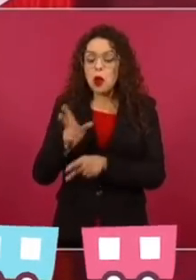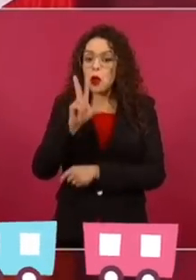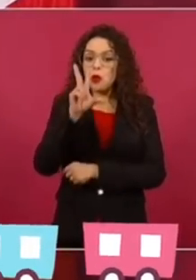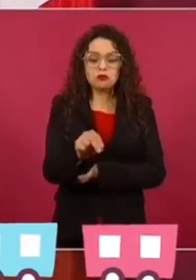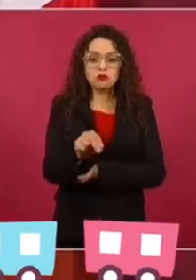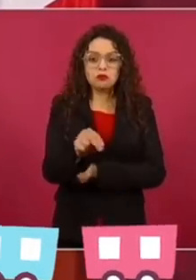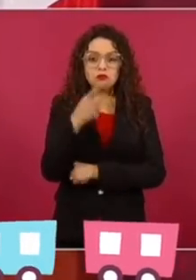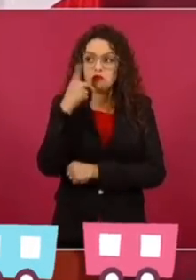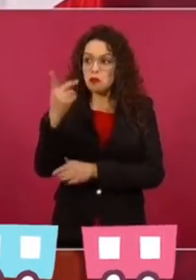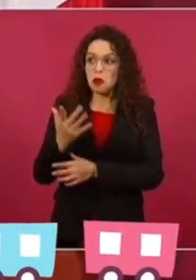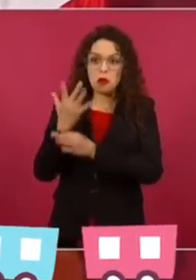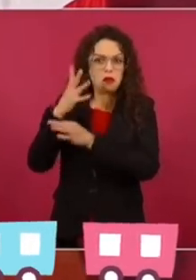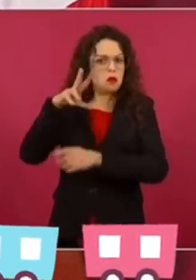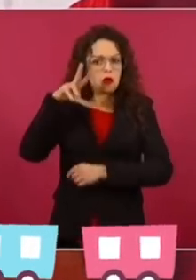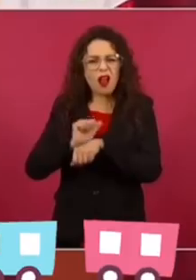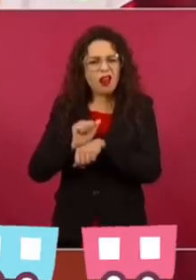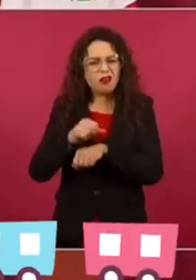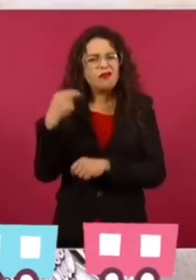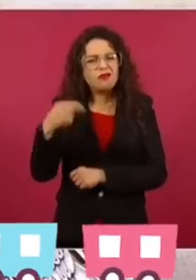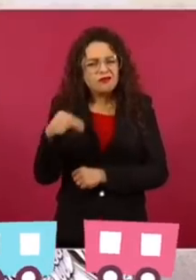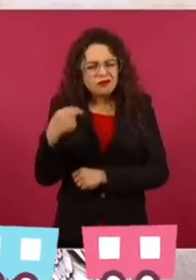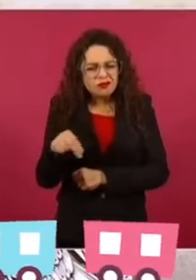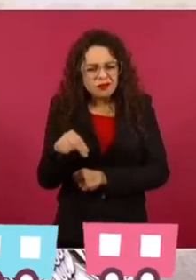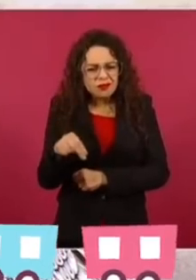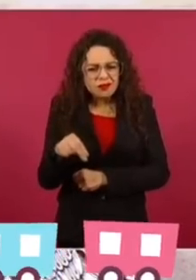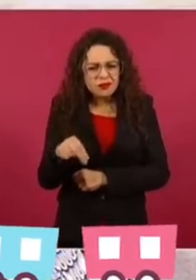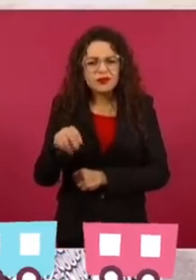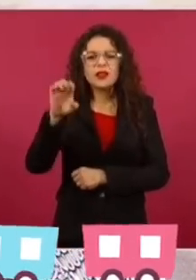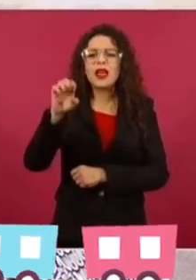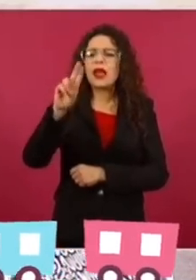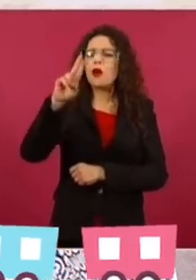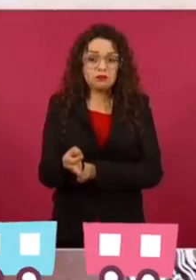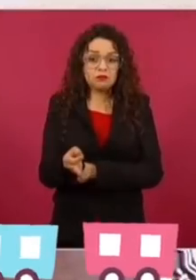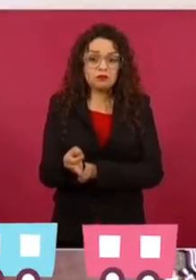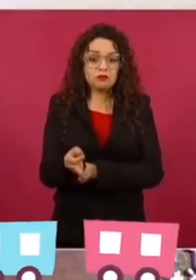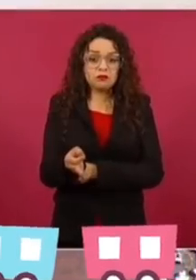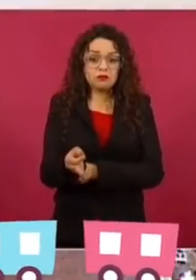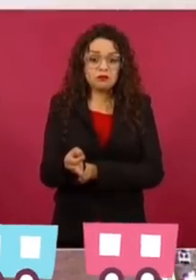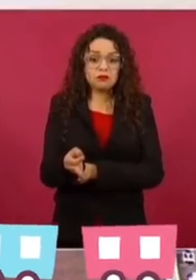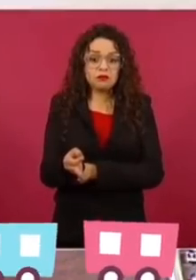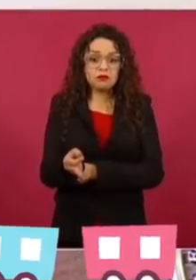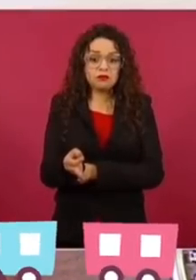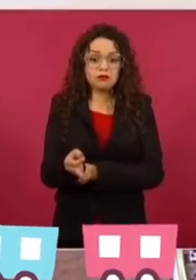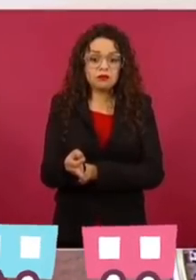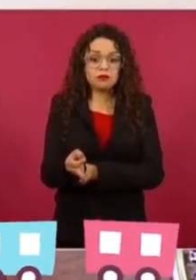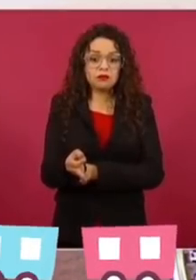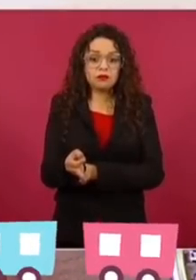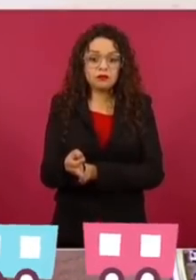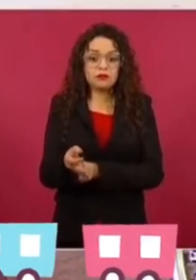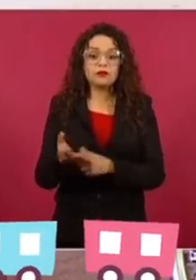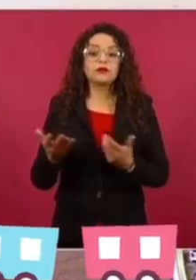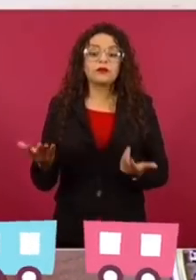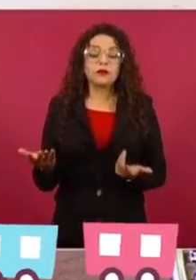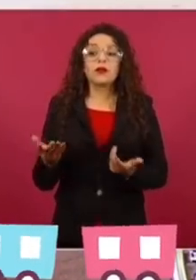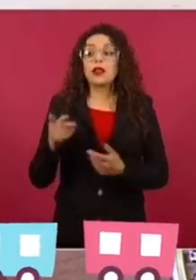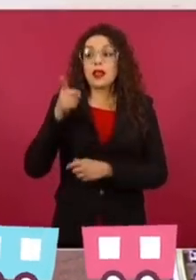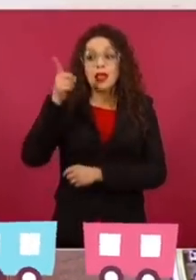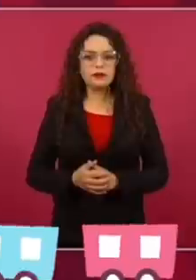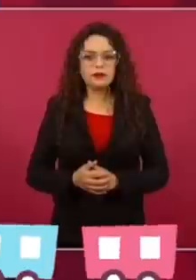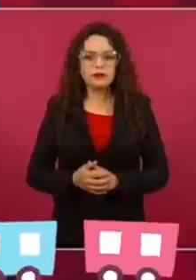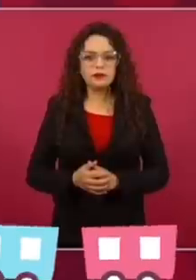dijeron que no, ¿cómo se llama el actor? Eugenio Derbez y otros querían que recibiéramos